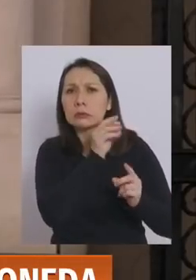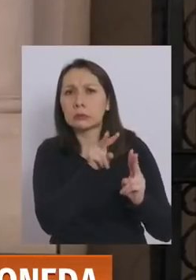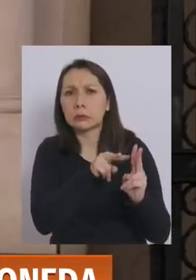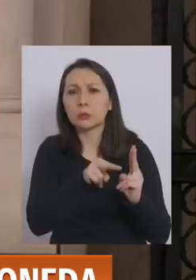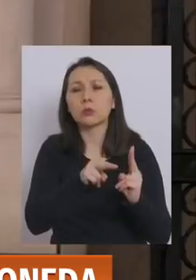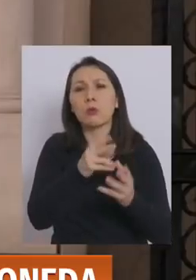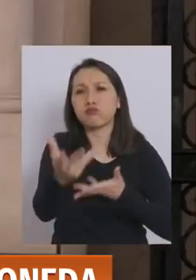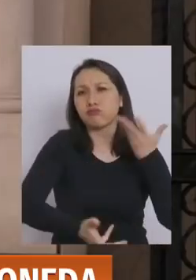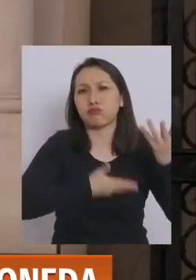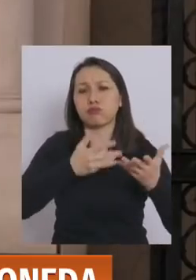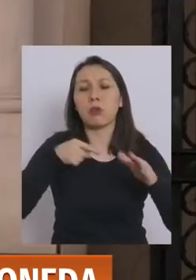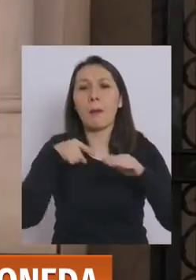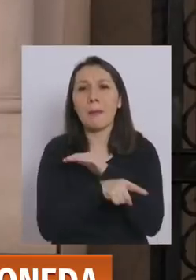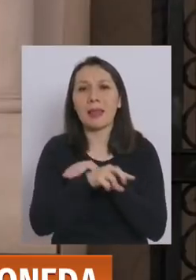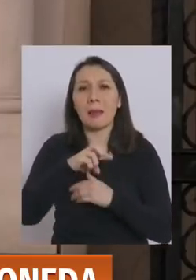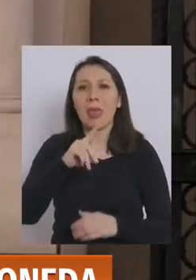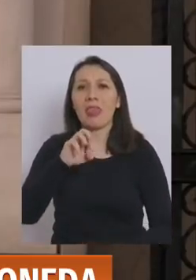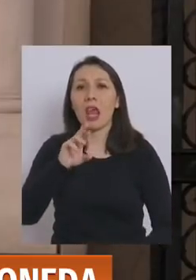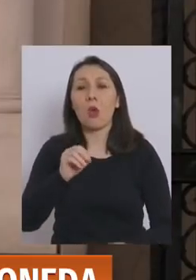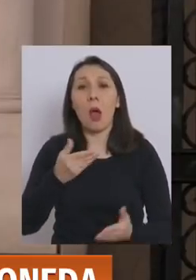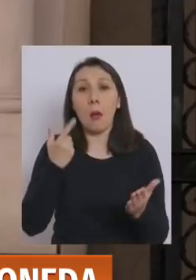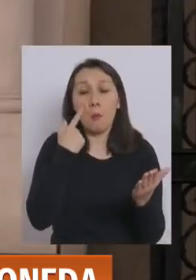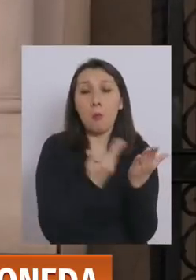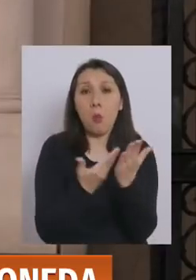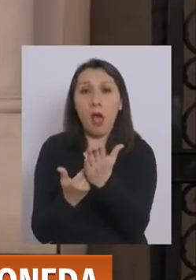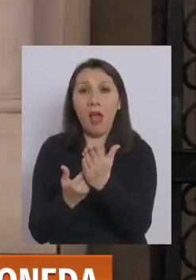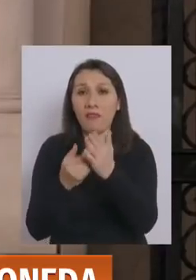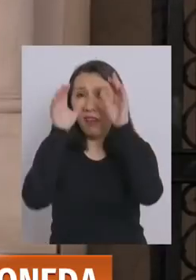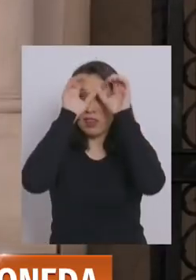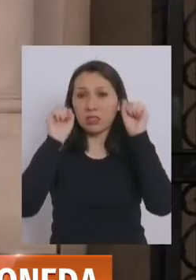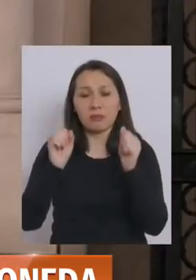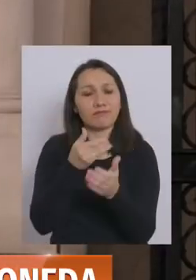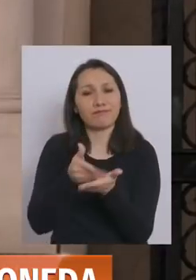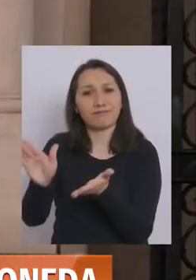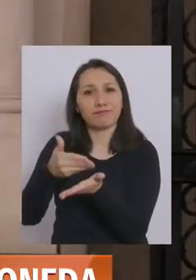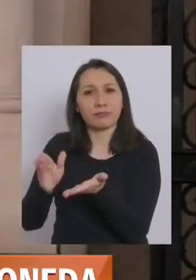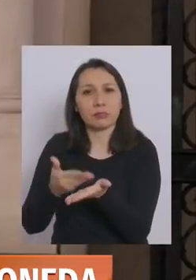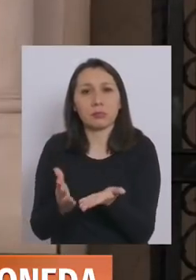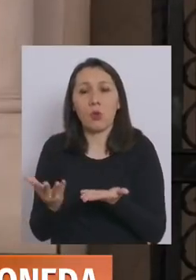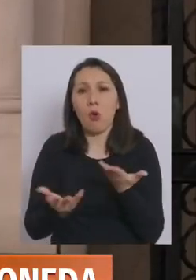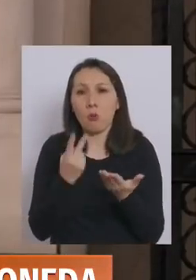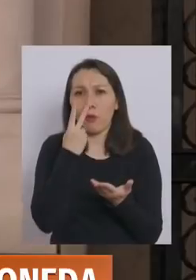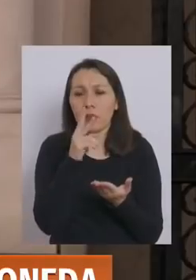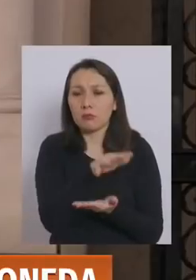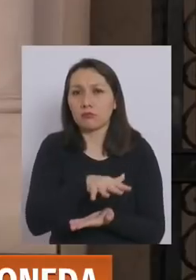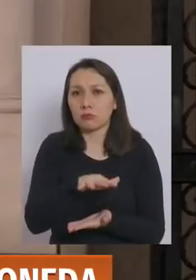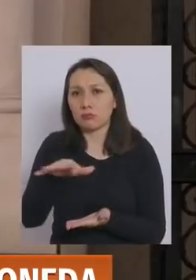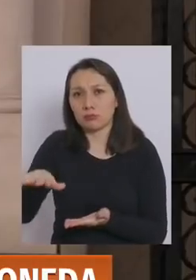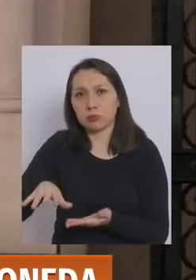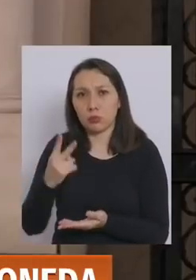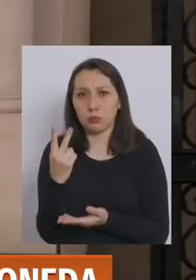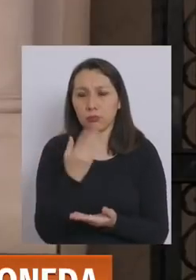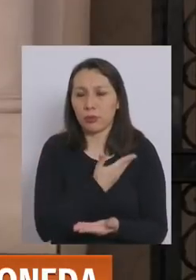Pedrero desestimando las pruebas que había presentado la Fiscalía? ¿Cómo ve las dos situaciones el Gobierno?